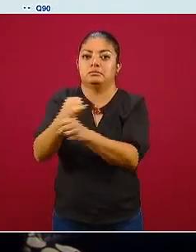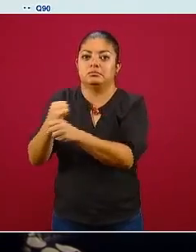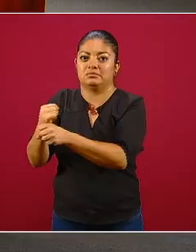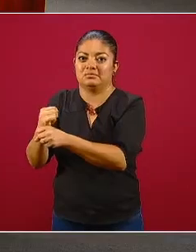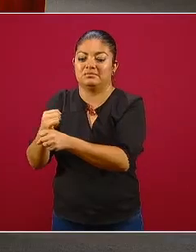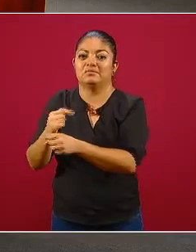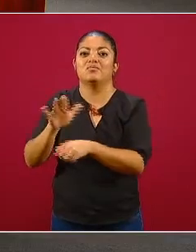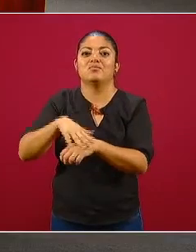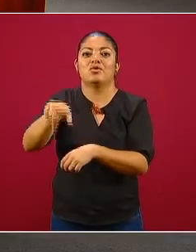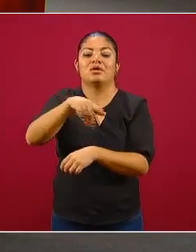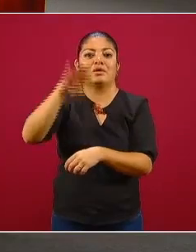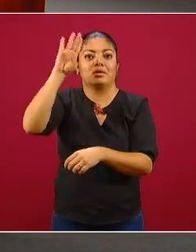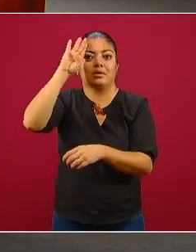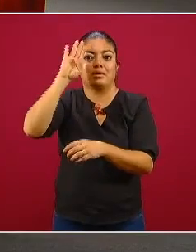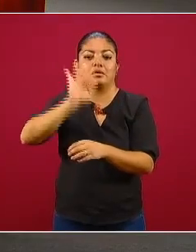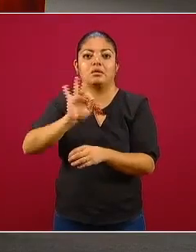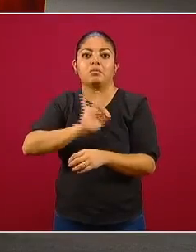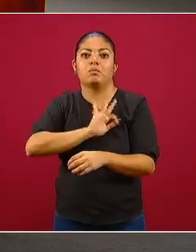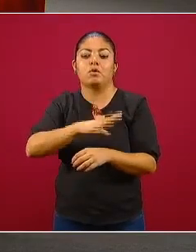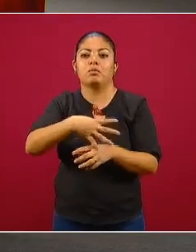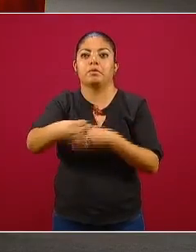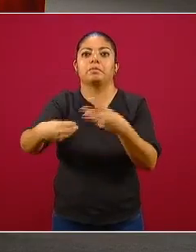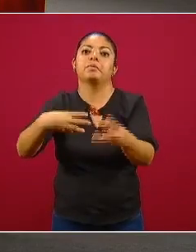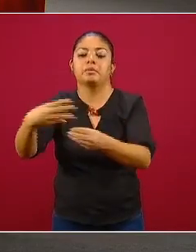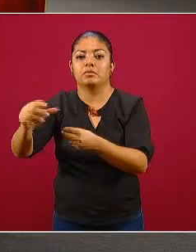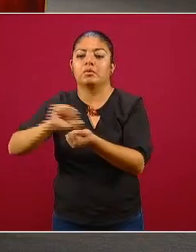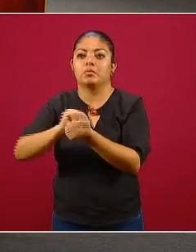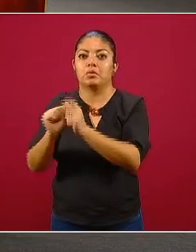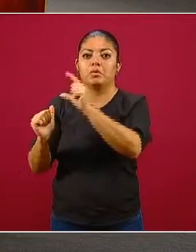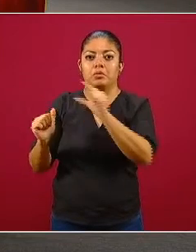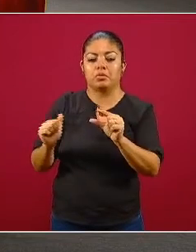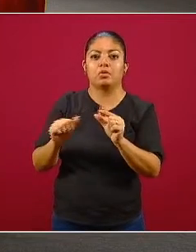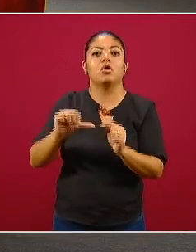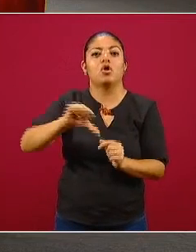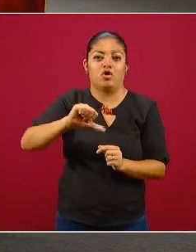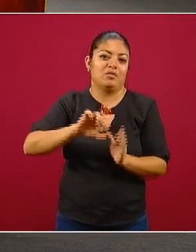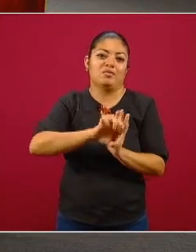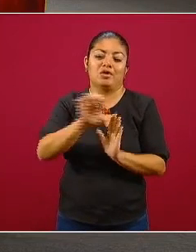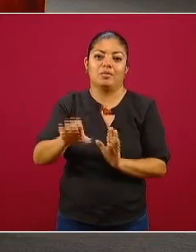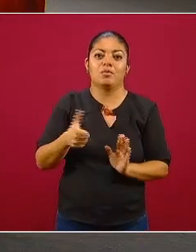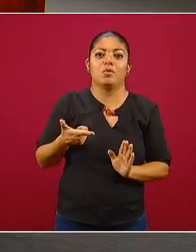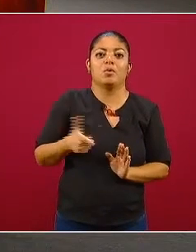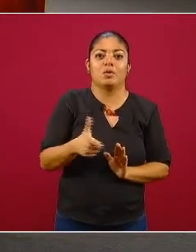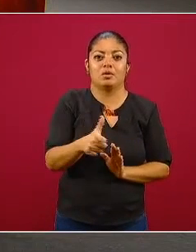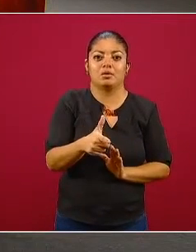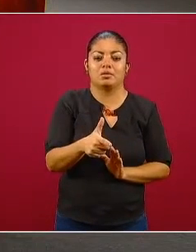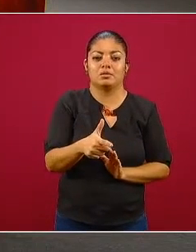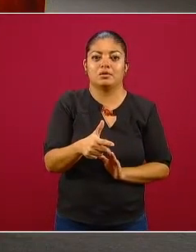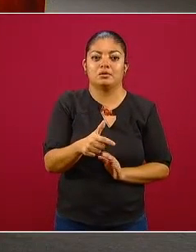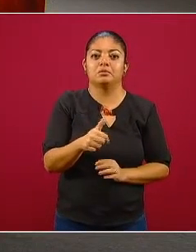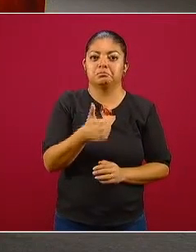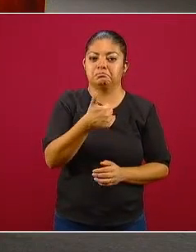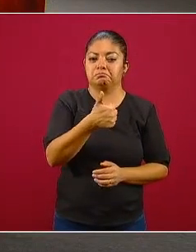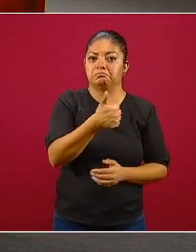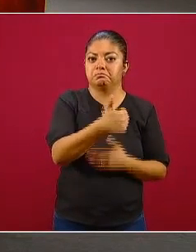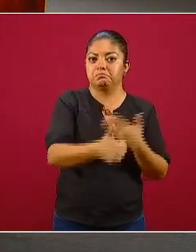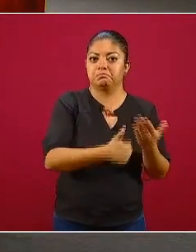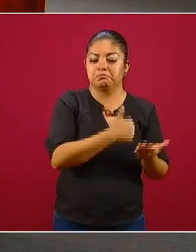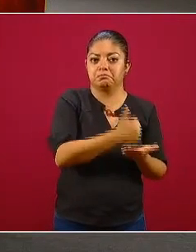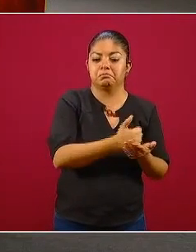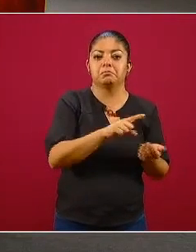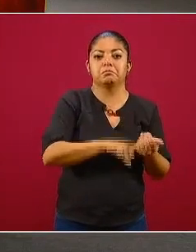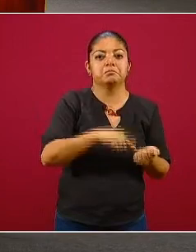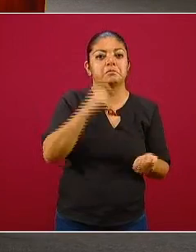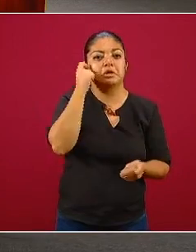alta después han ido bajando y tenemos hoy por ejemplo en el caso de Guanajuato para seis ciudades para el caso de